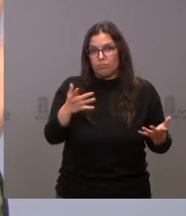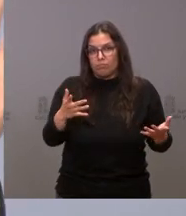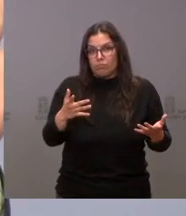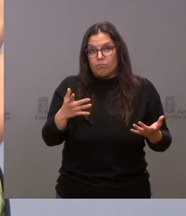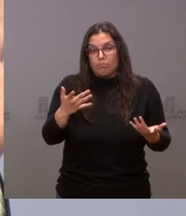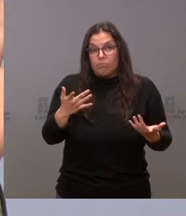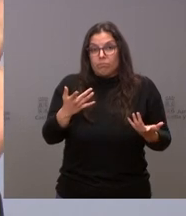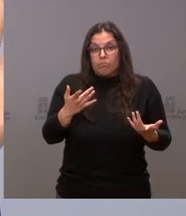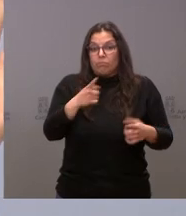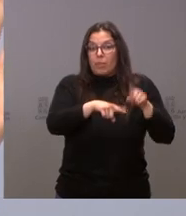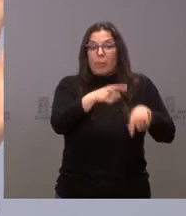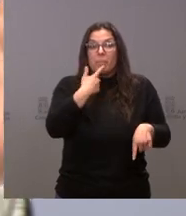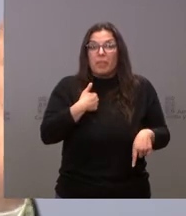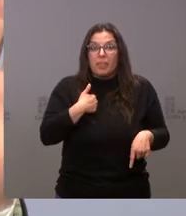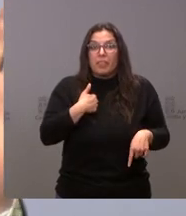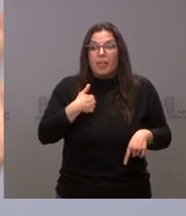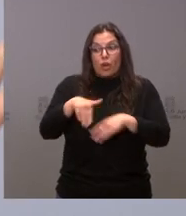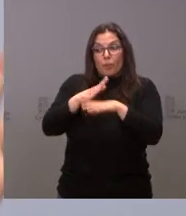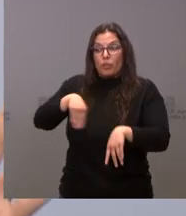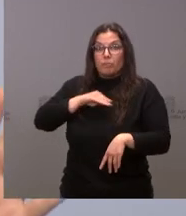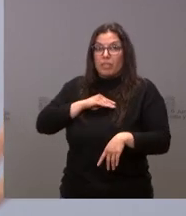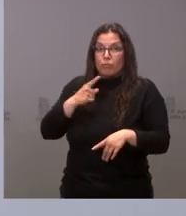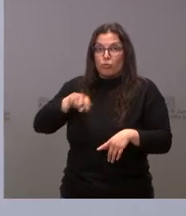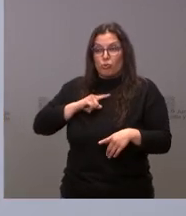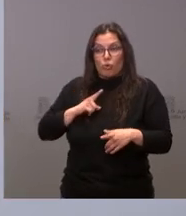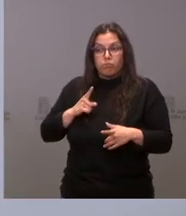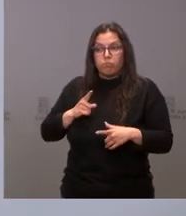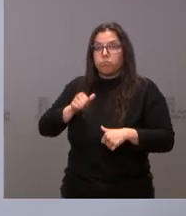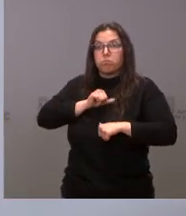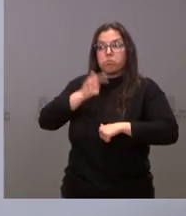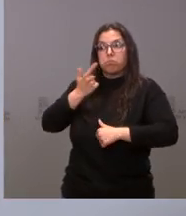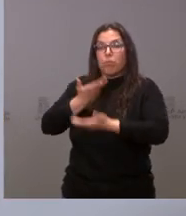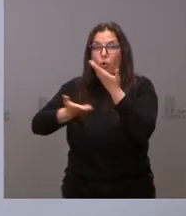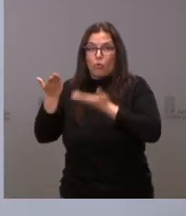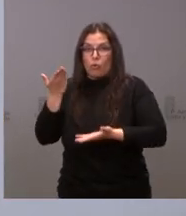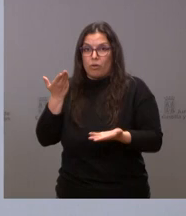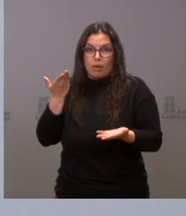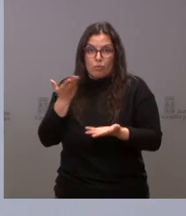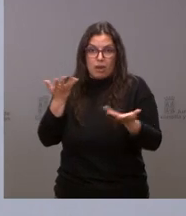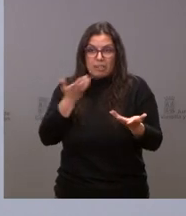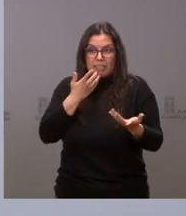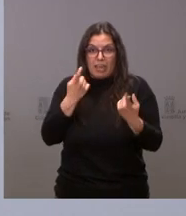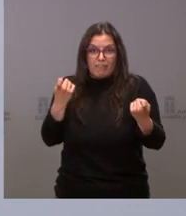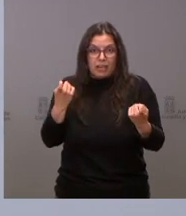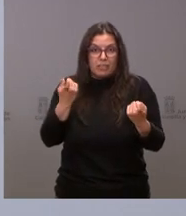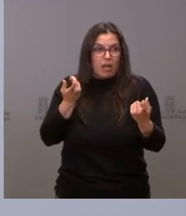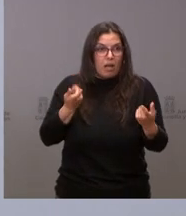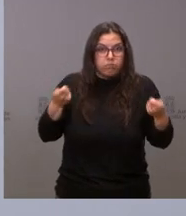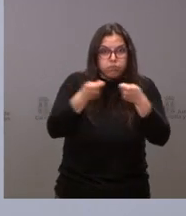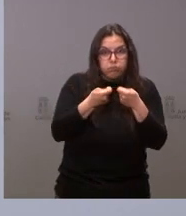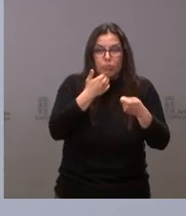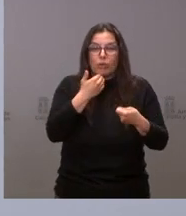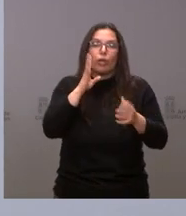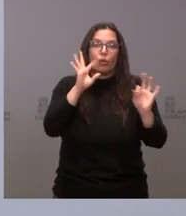a lo que se nos diga por parte del gobierno de España en colaboración si es necesario una colaboración económica y